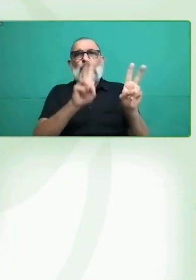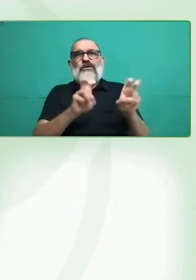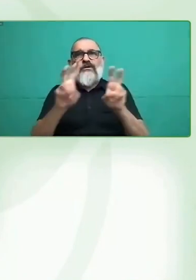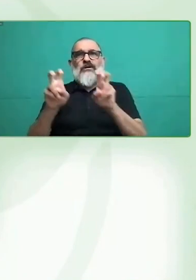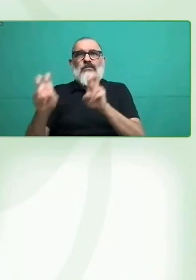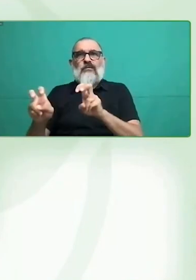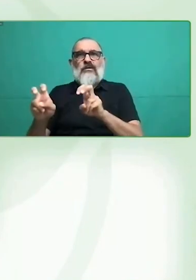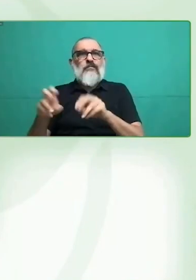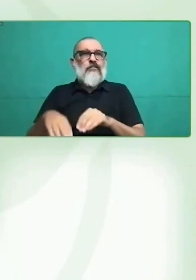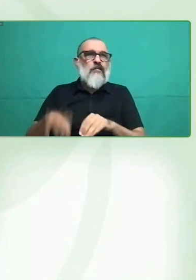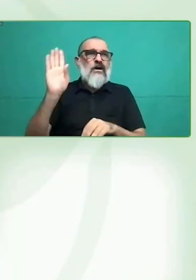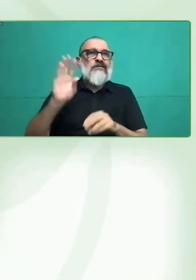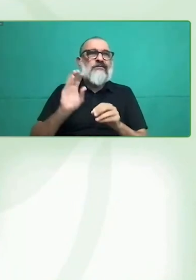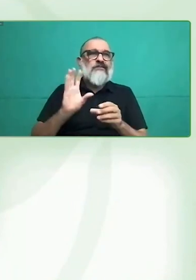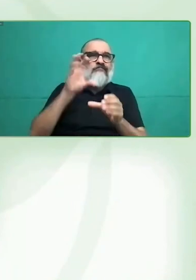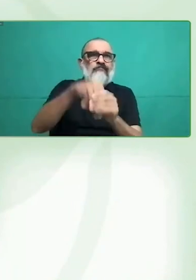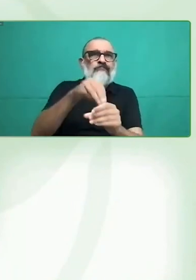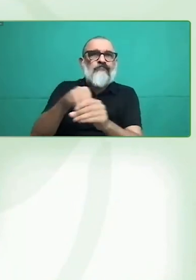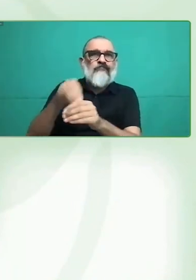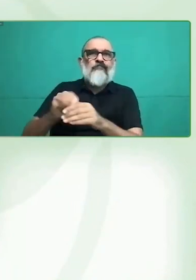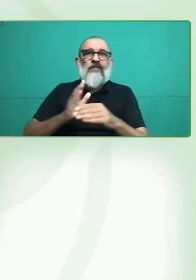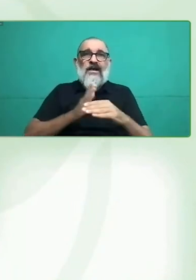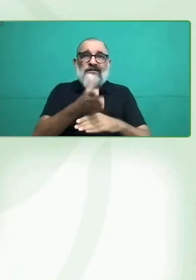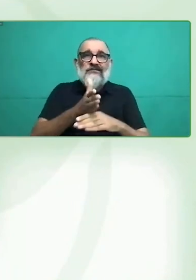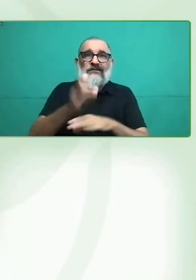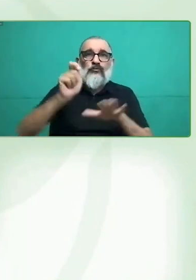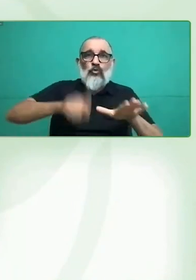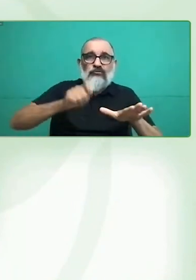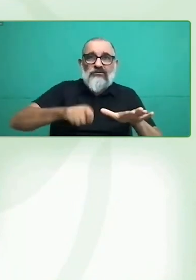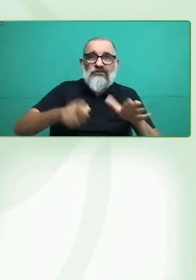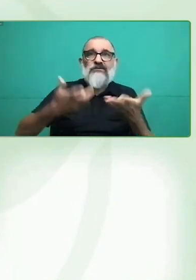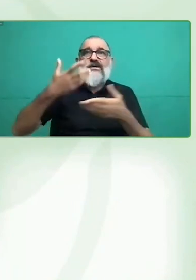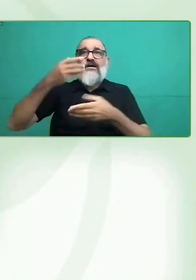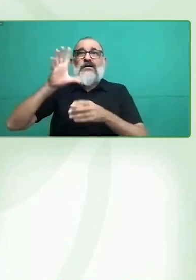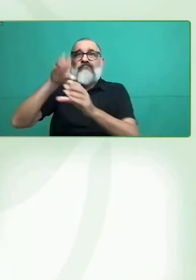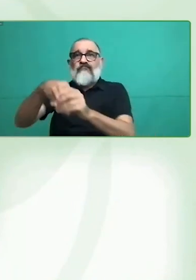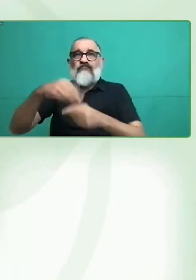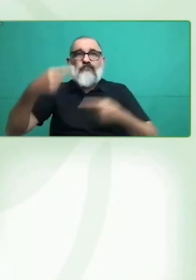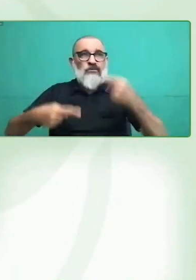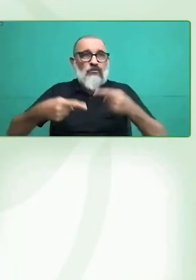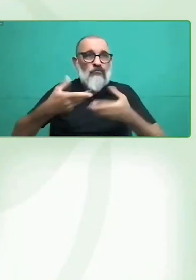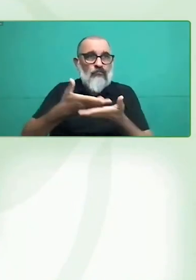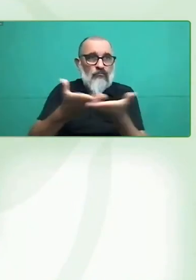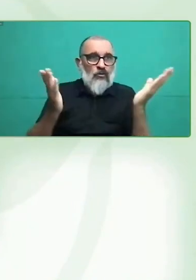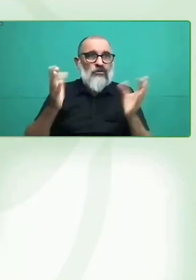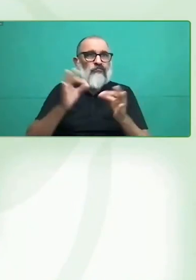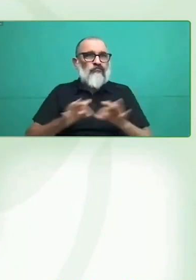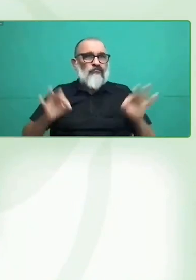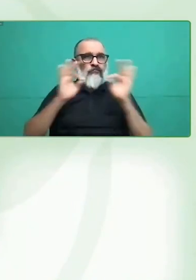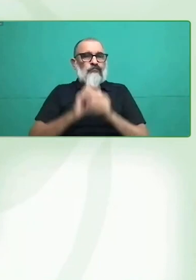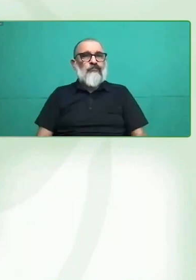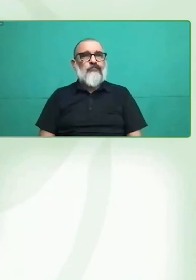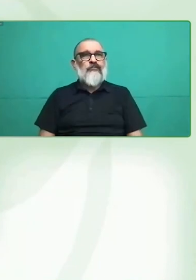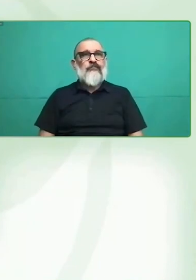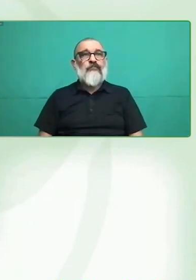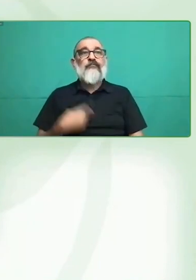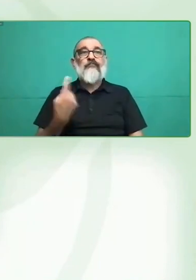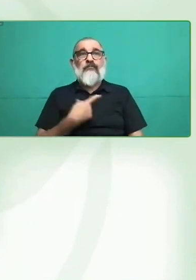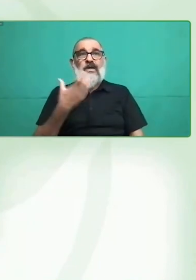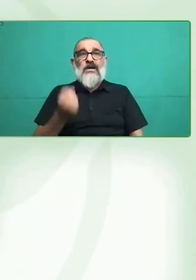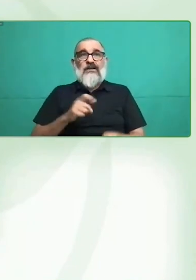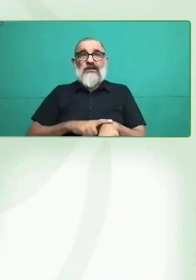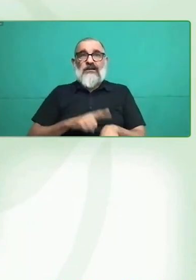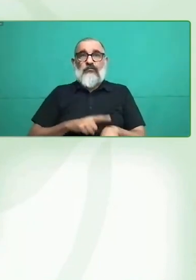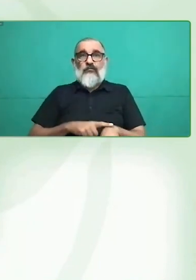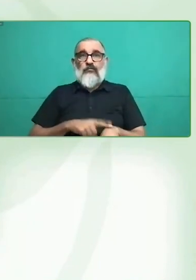fundamental. Así que no tenemos tanto más tiempo, así que le voy a dar la palabra a mi colega acá, Natalia, para que podamos escuchar la opinión,